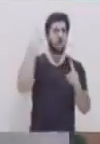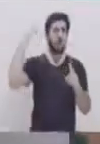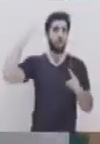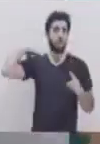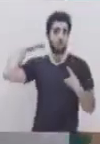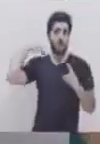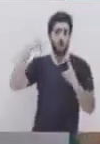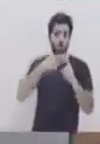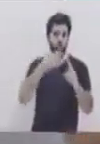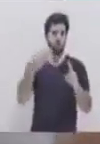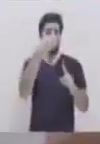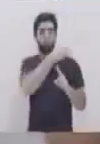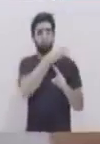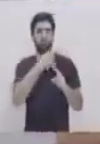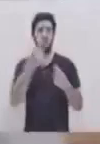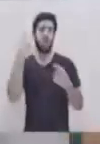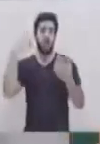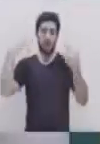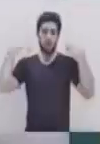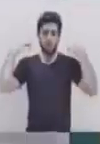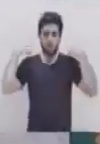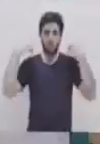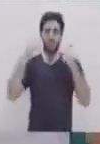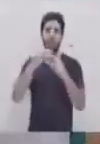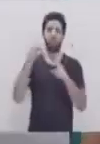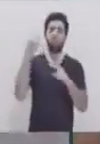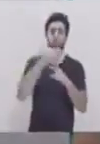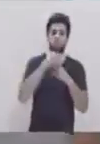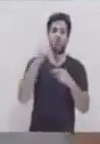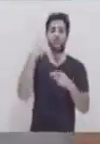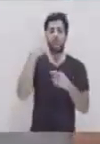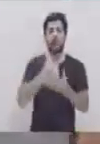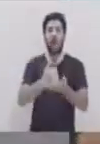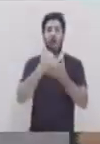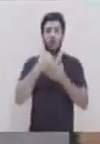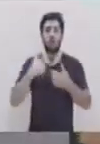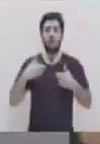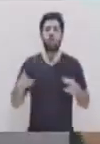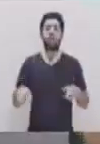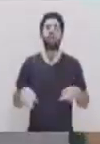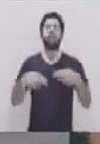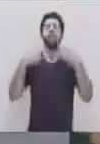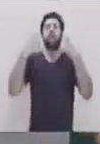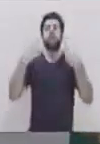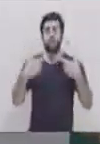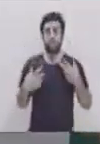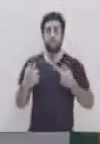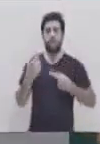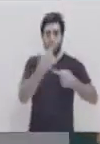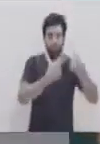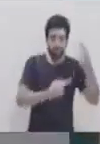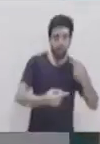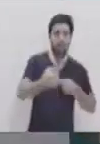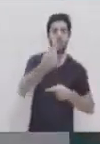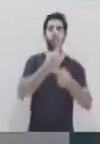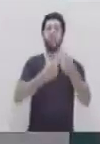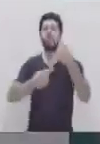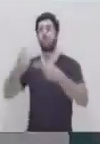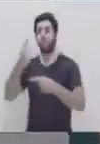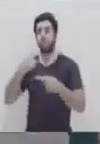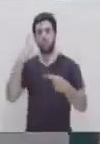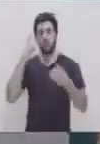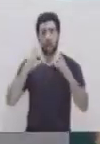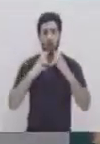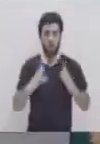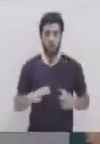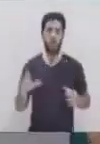a los pulmones. En los pulmones, la sangre se oxigena y vuelve ingresada al corazón por las venas